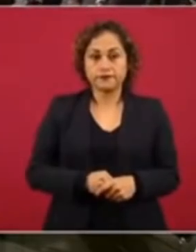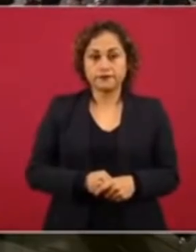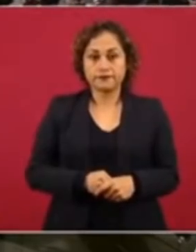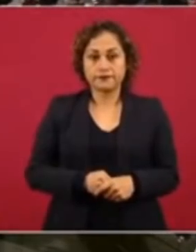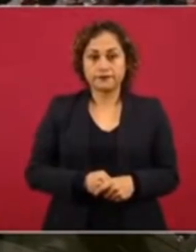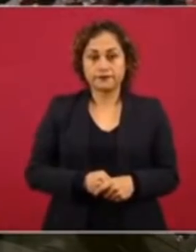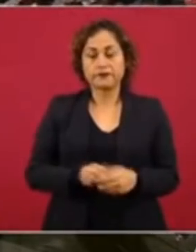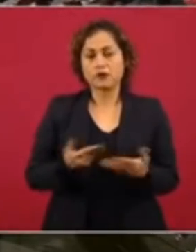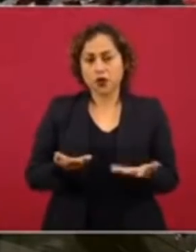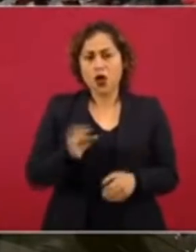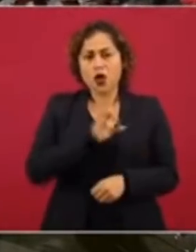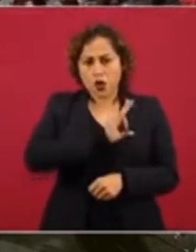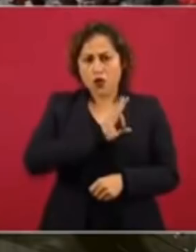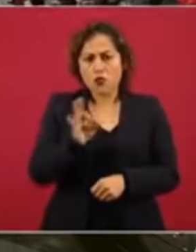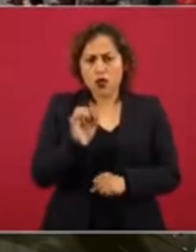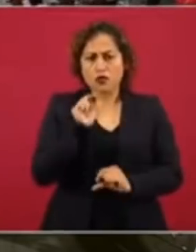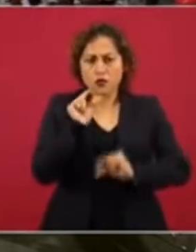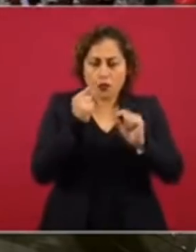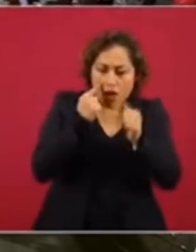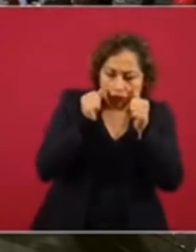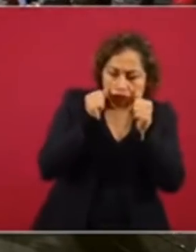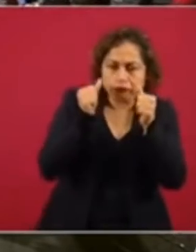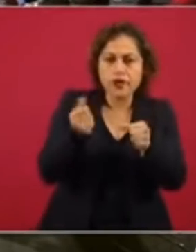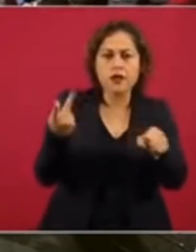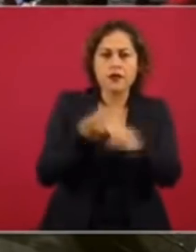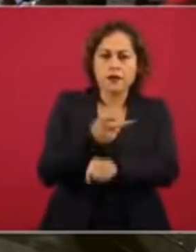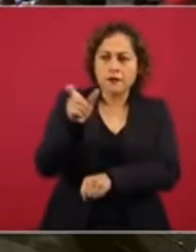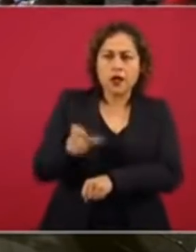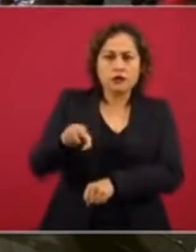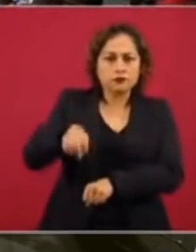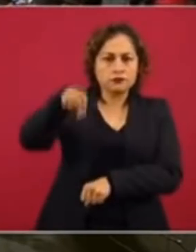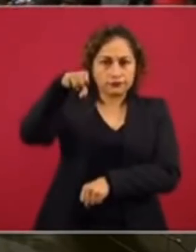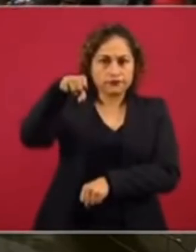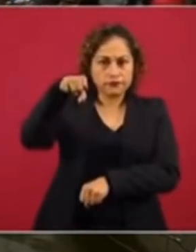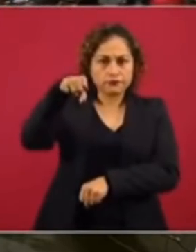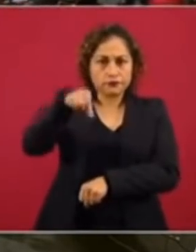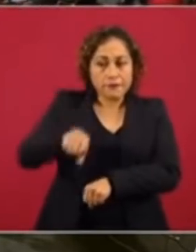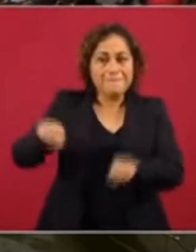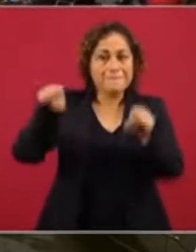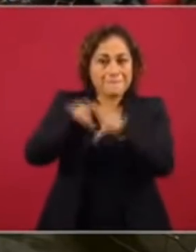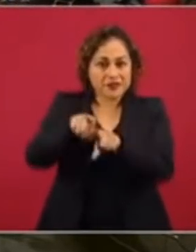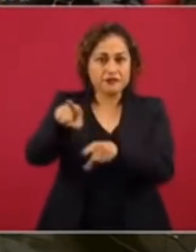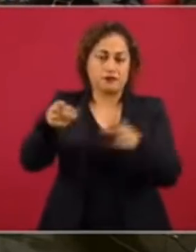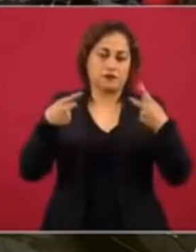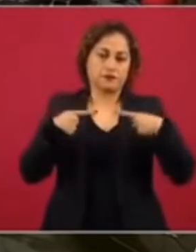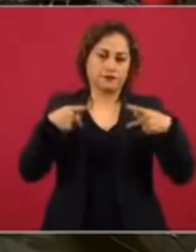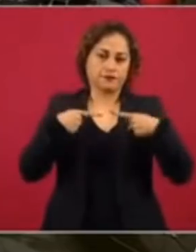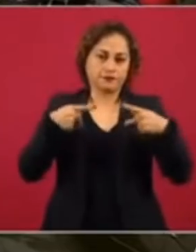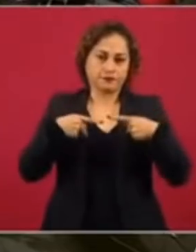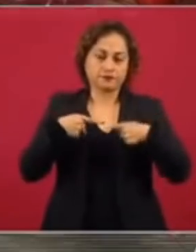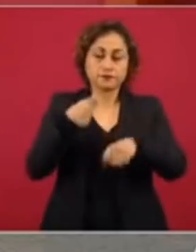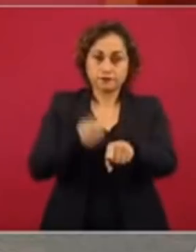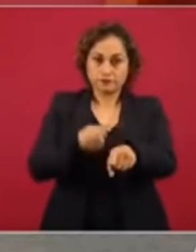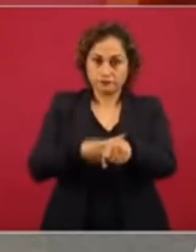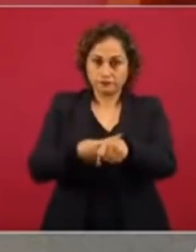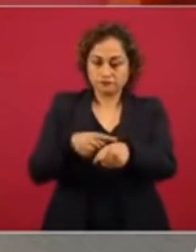atendiendo también por la edad son los enfermos crónicos. Si un adulto mayor